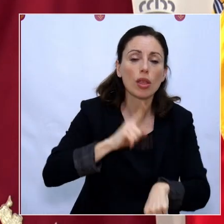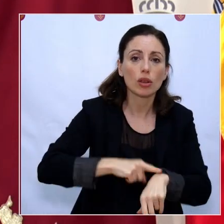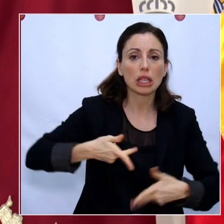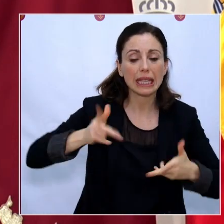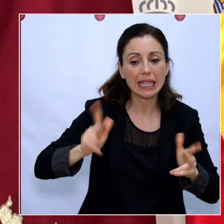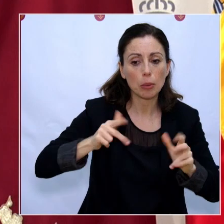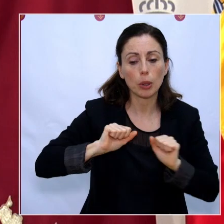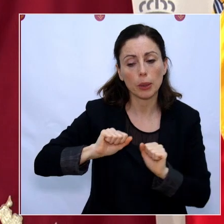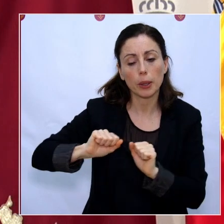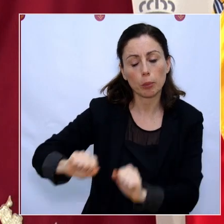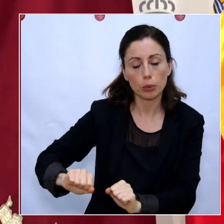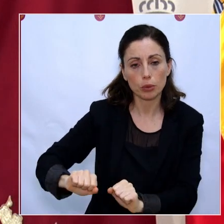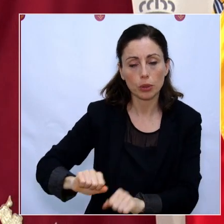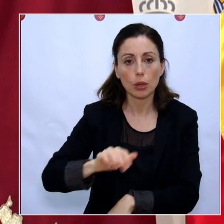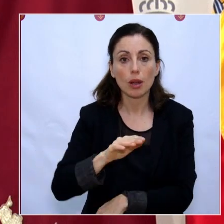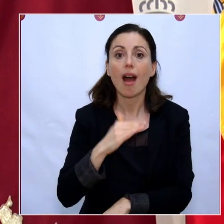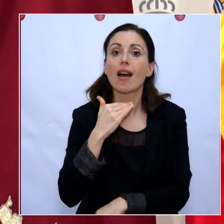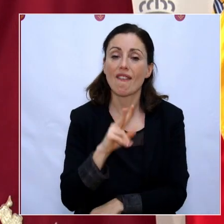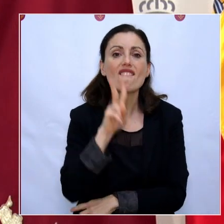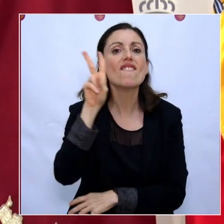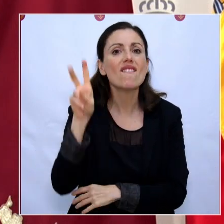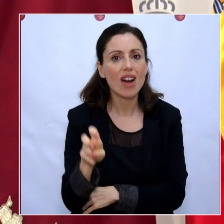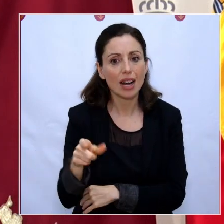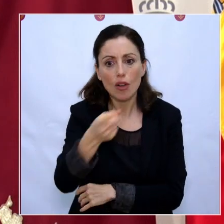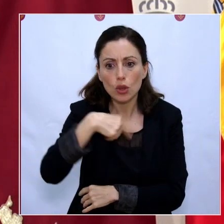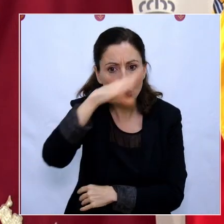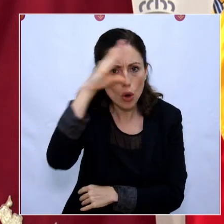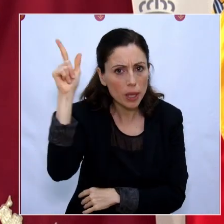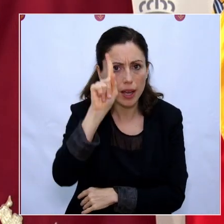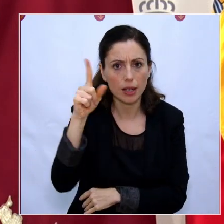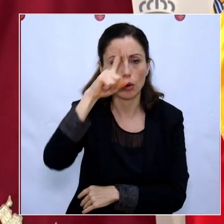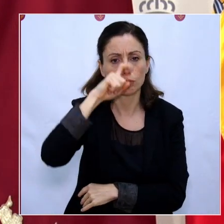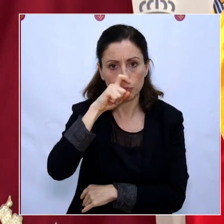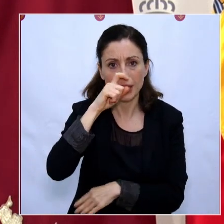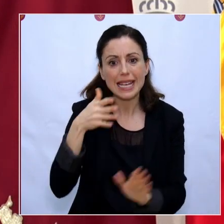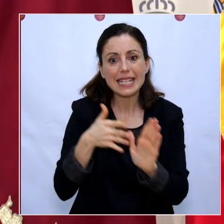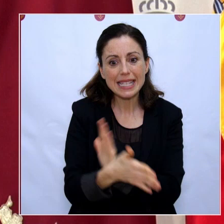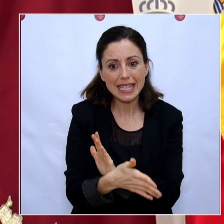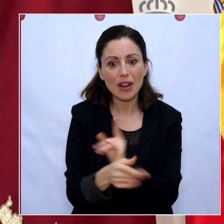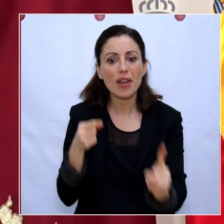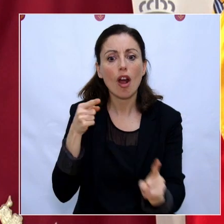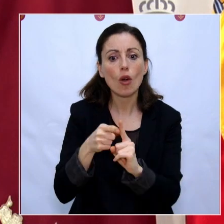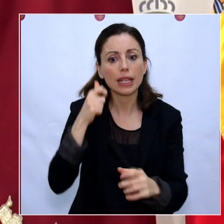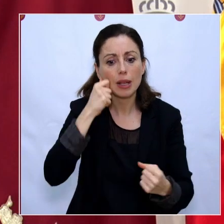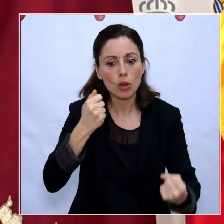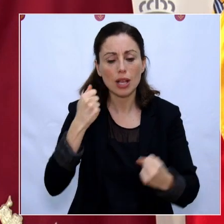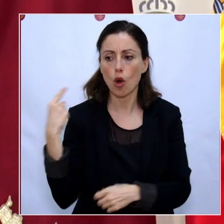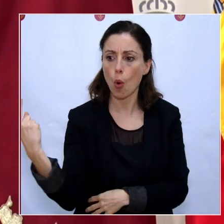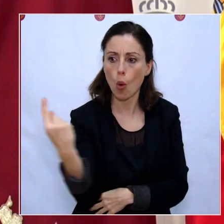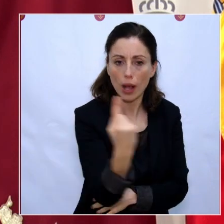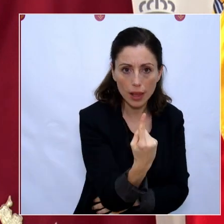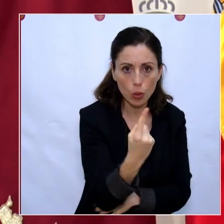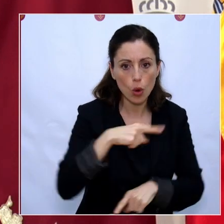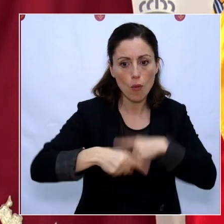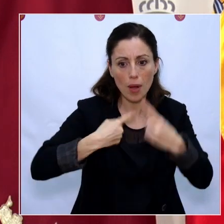sirve para algo. No lo olvidéis. Veláis por vuestra salud, por la de vuestros seres queridos